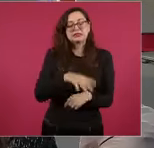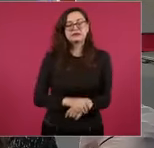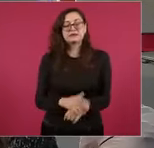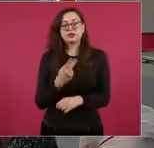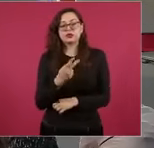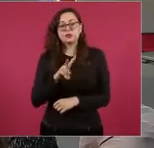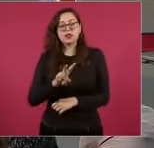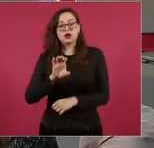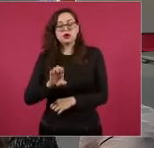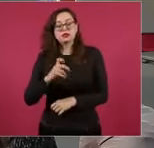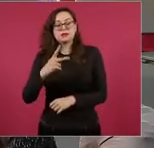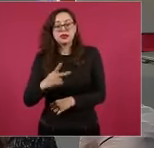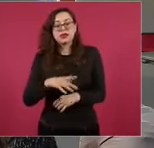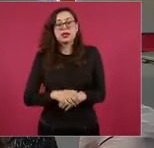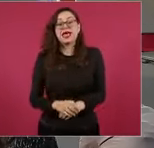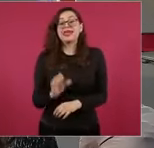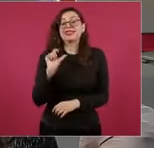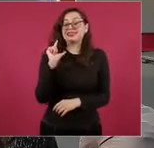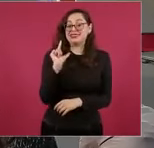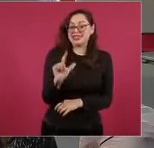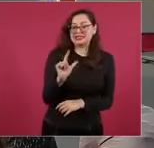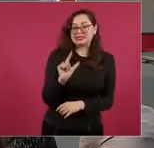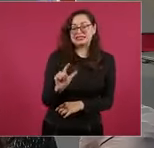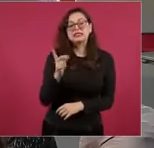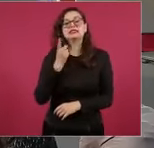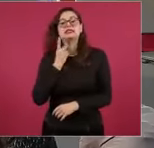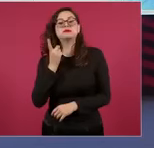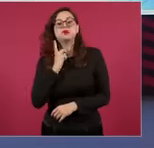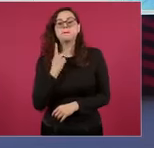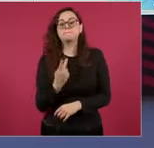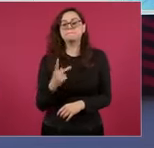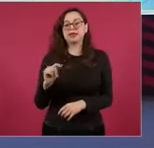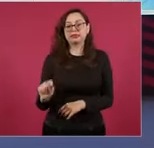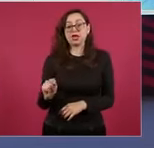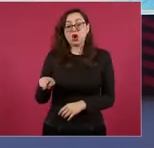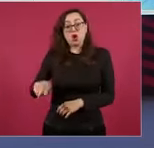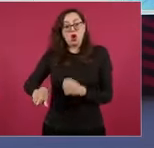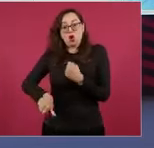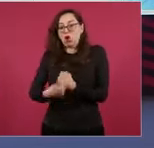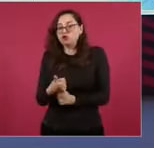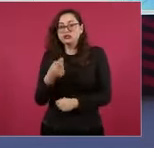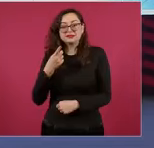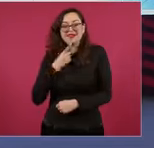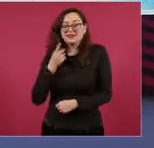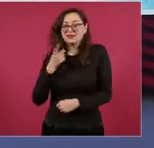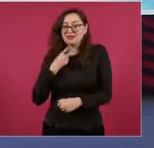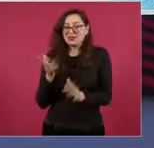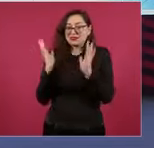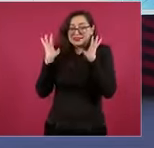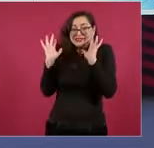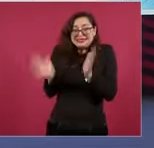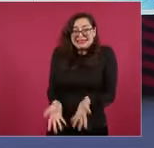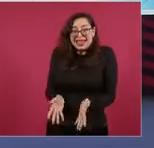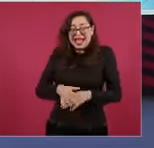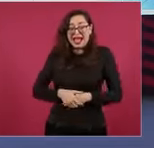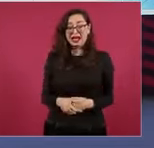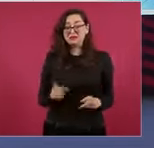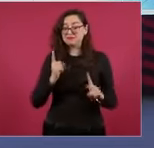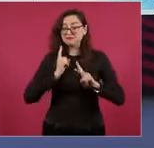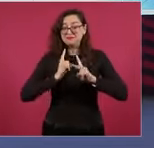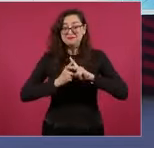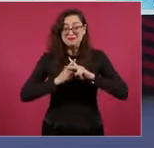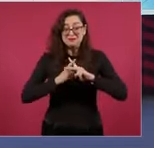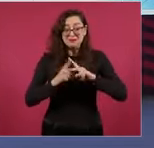Verde 17 diputados y el PT 11 diputados. Así se